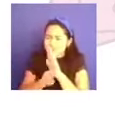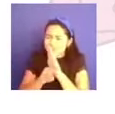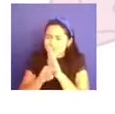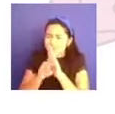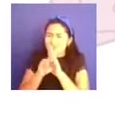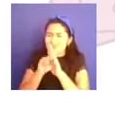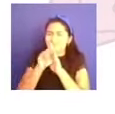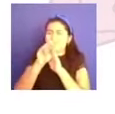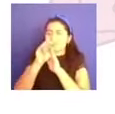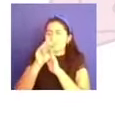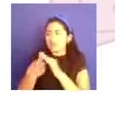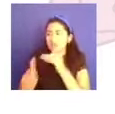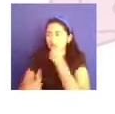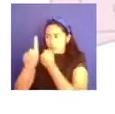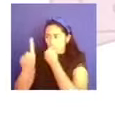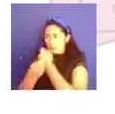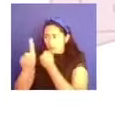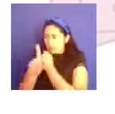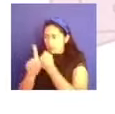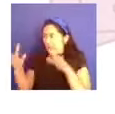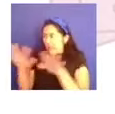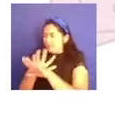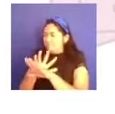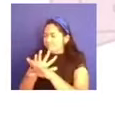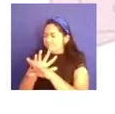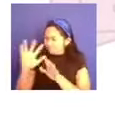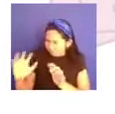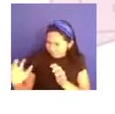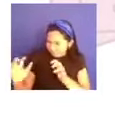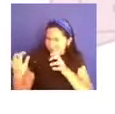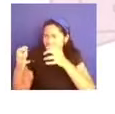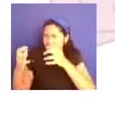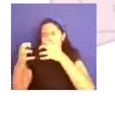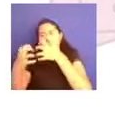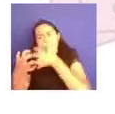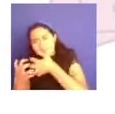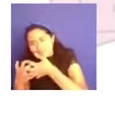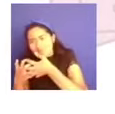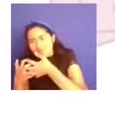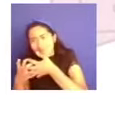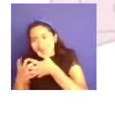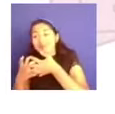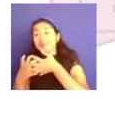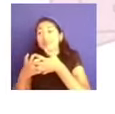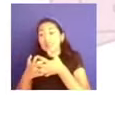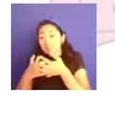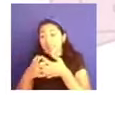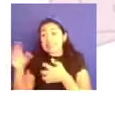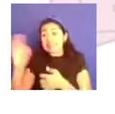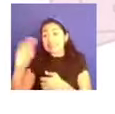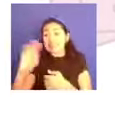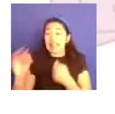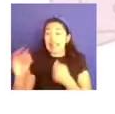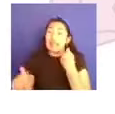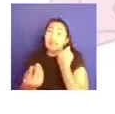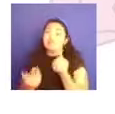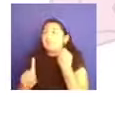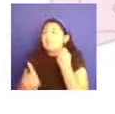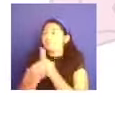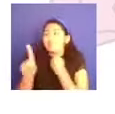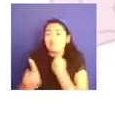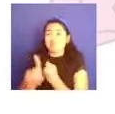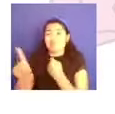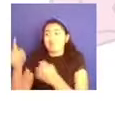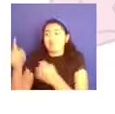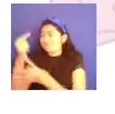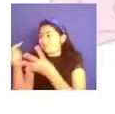va a estar determinado por características individuales, sociales, económicas, políticas, etcétera. Somos un